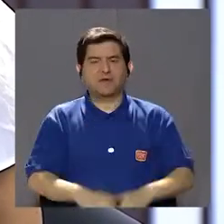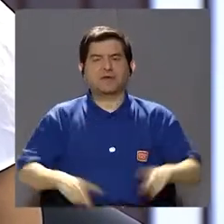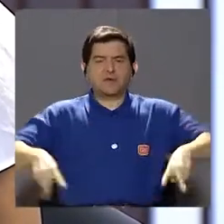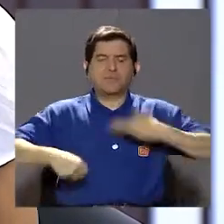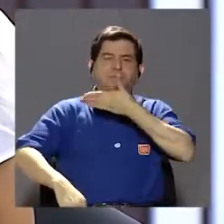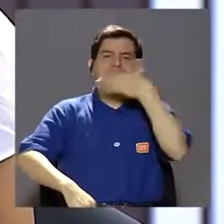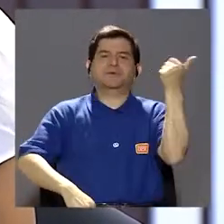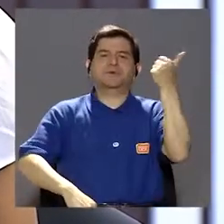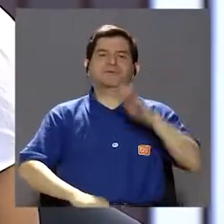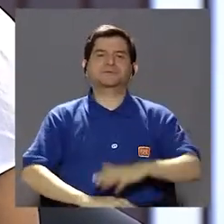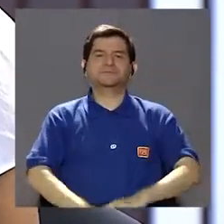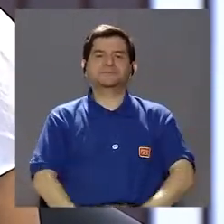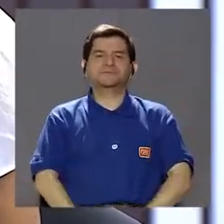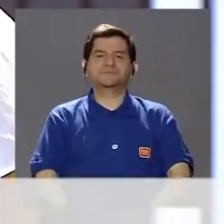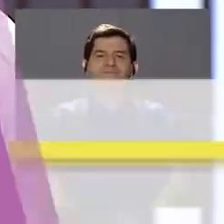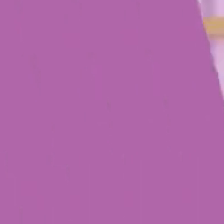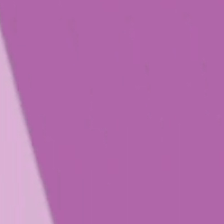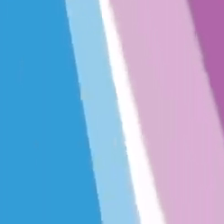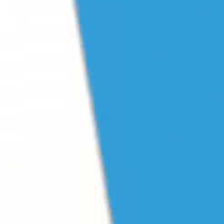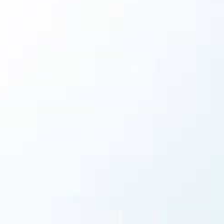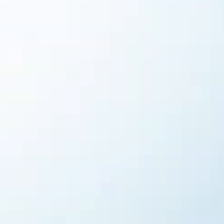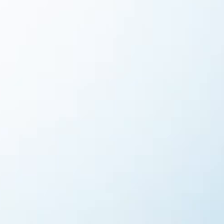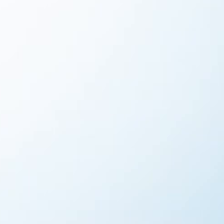y ya regresamos con más de Vivir Mejor.